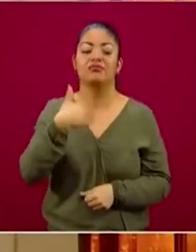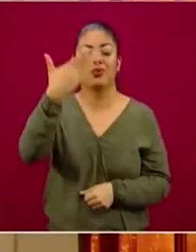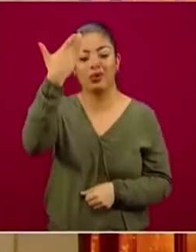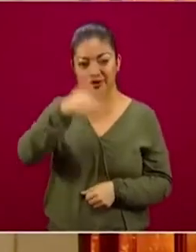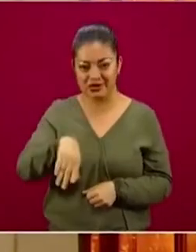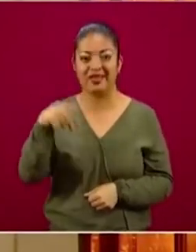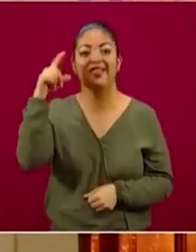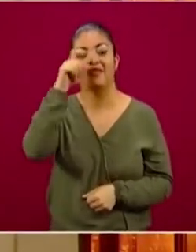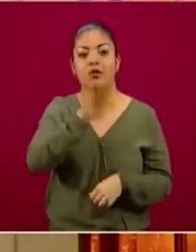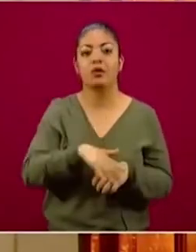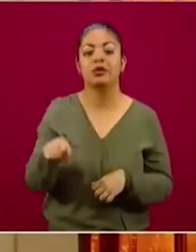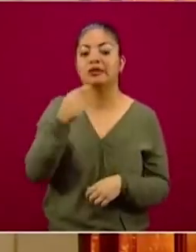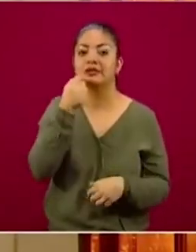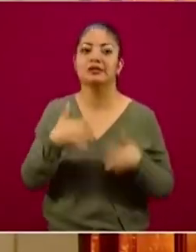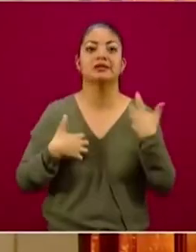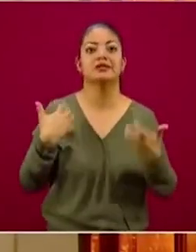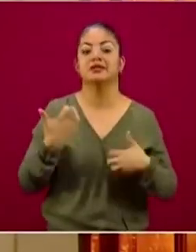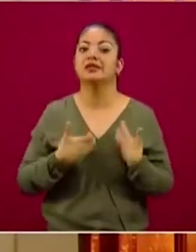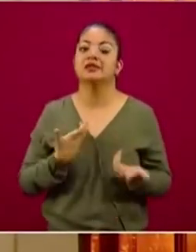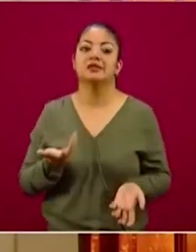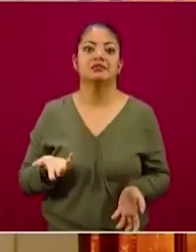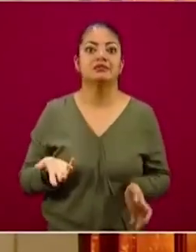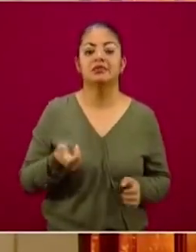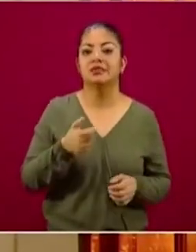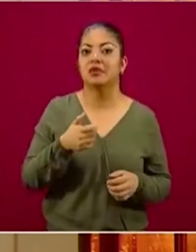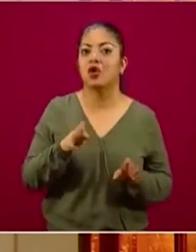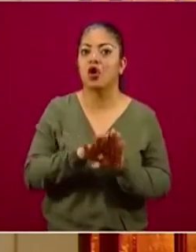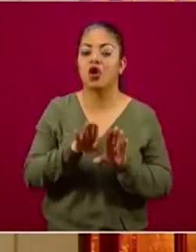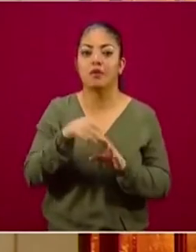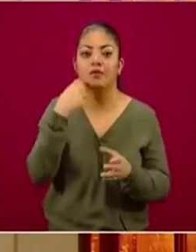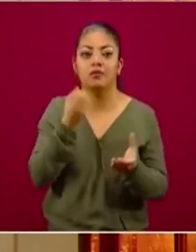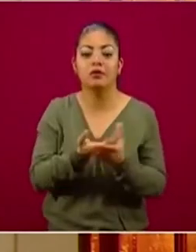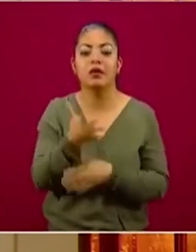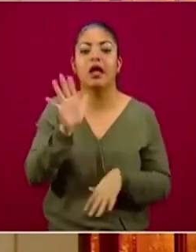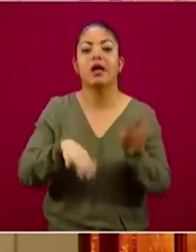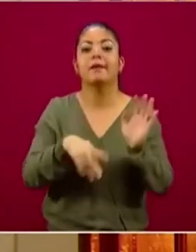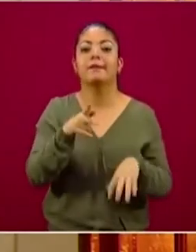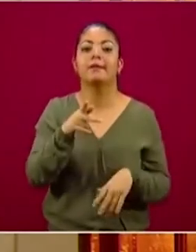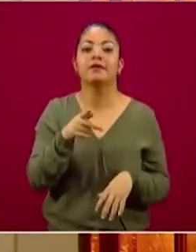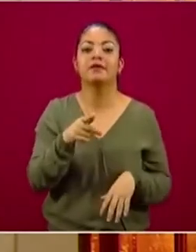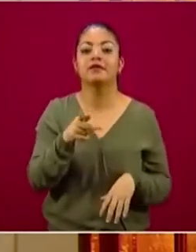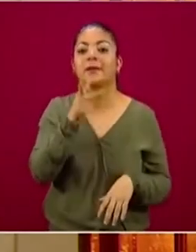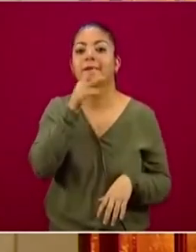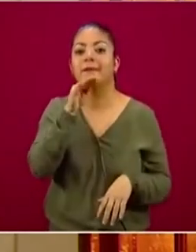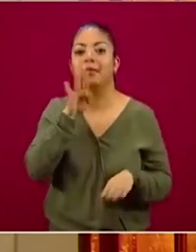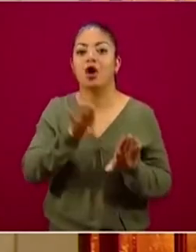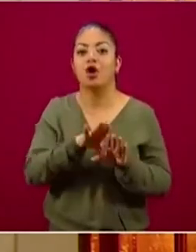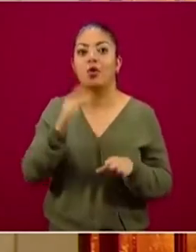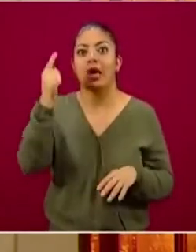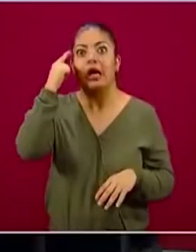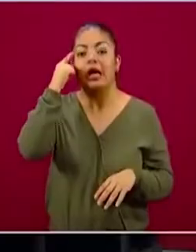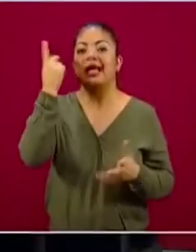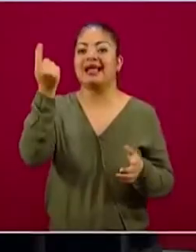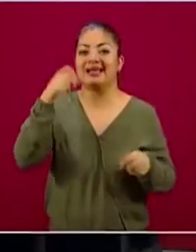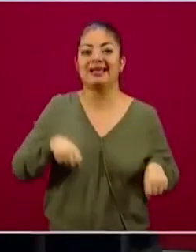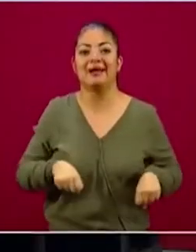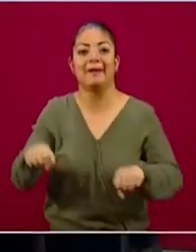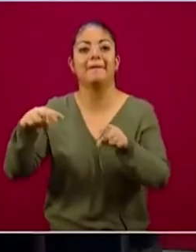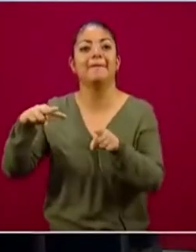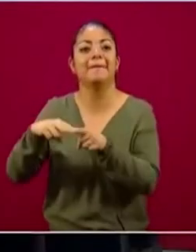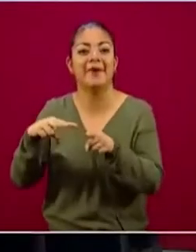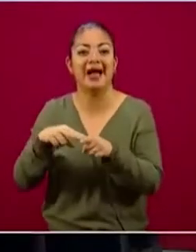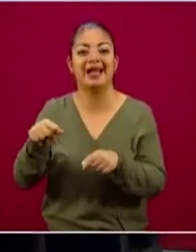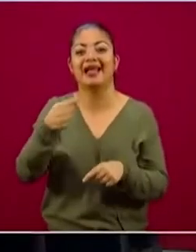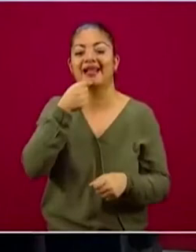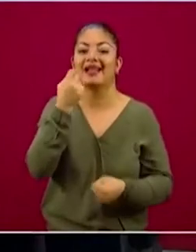son más inquietos y los papás a veces la libramos llevándolos al parque y ahí ya corren, juegan,